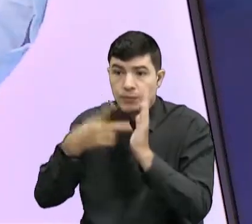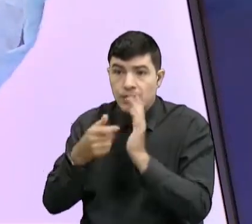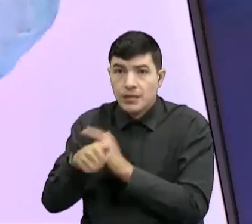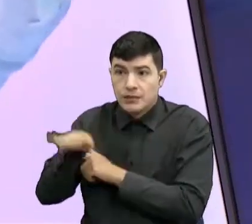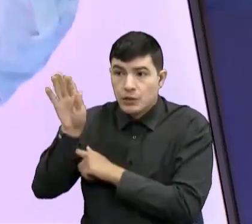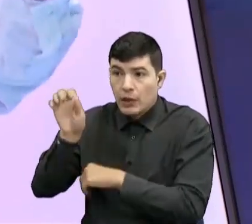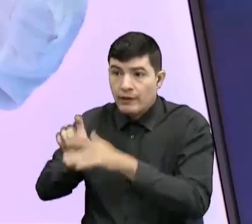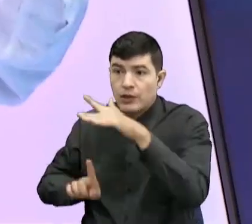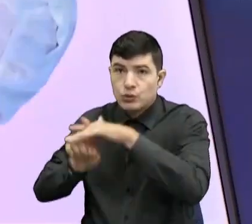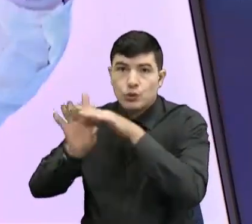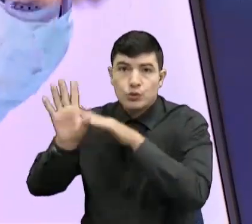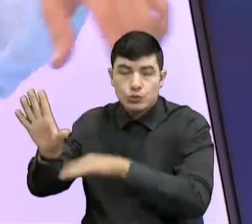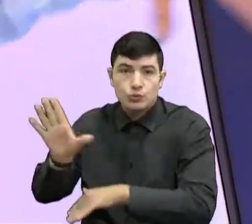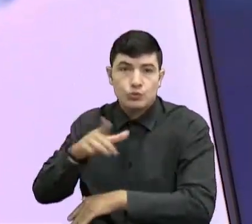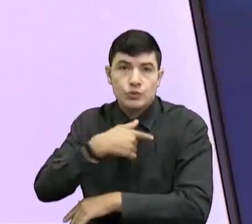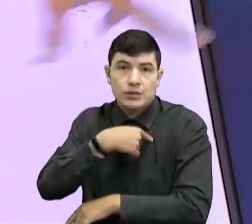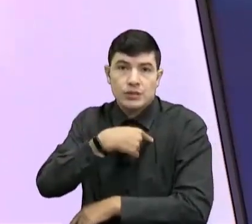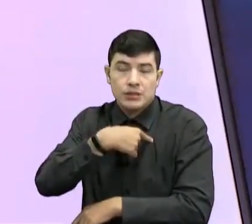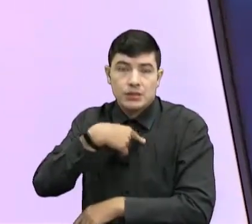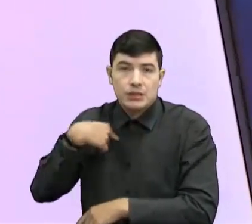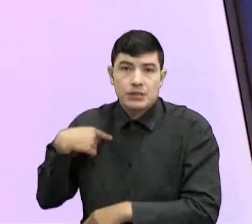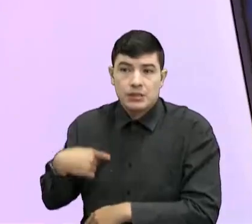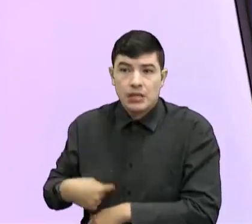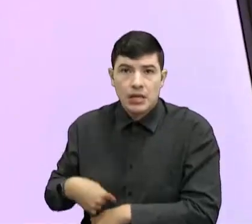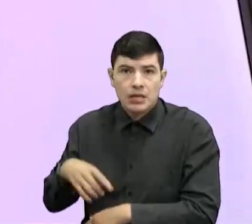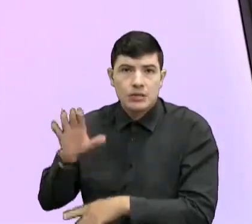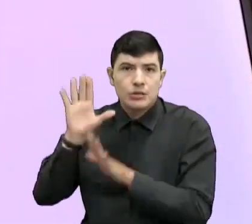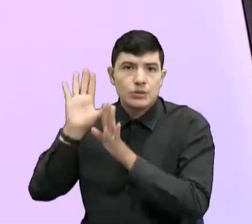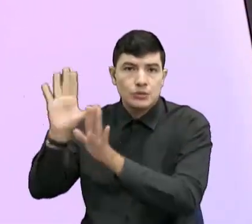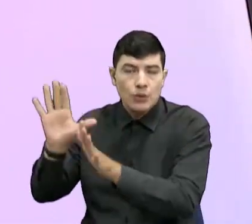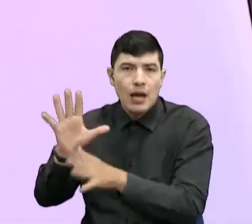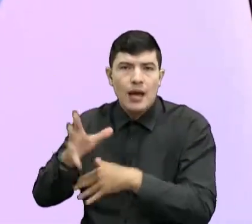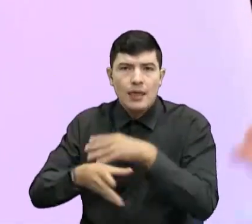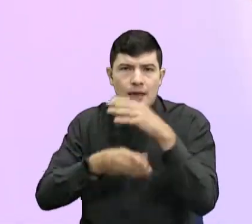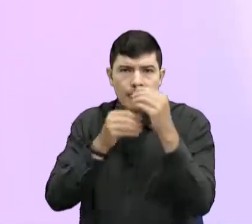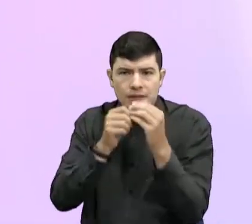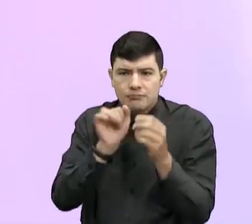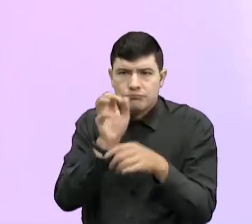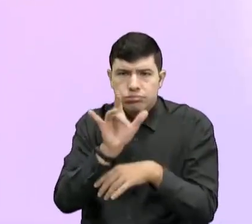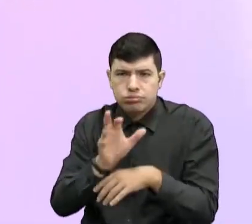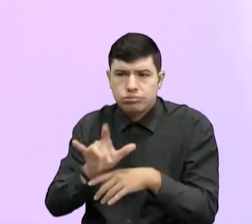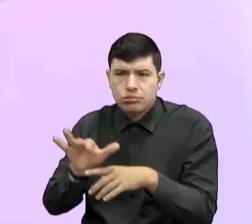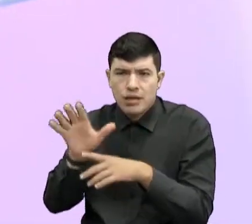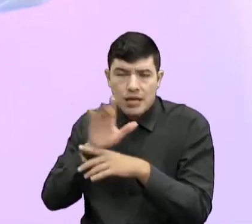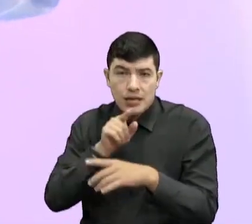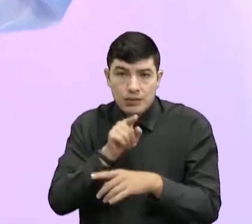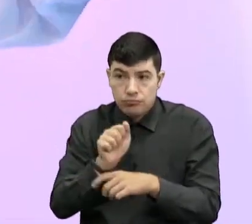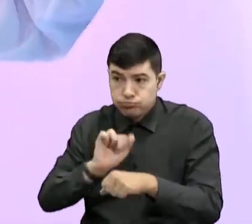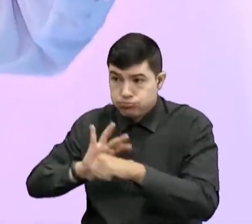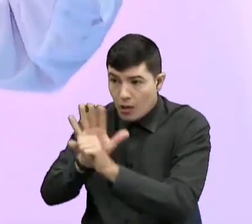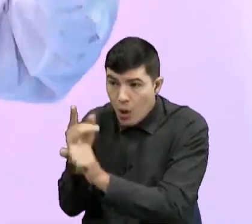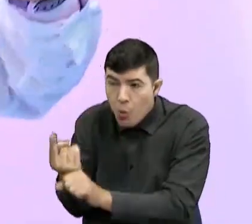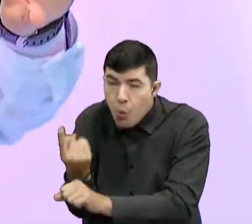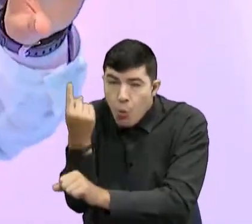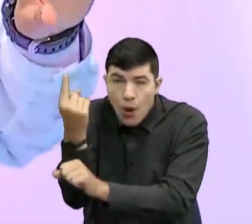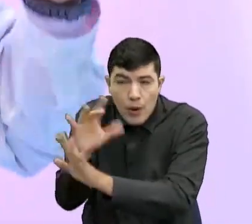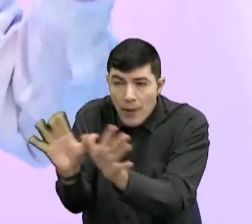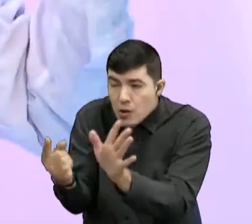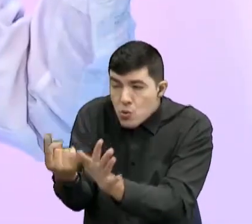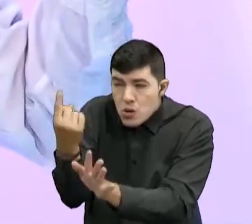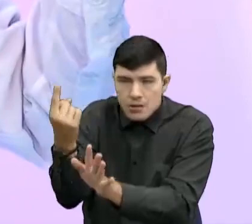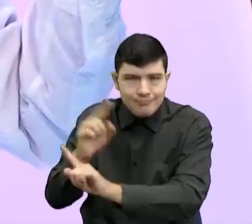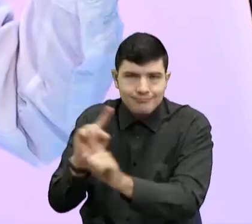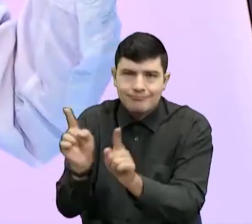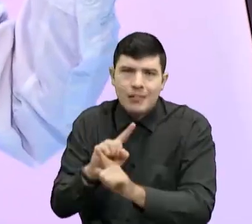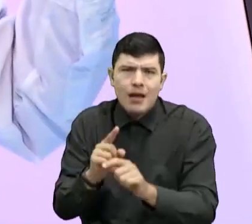no es solamente eso. El coronavirus es una serie, una familia de virus que ha existido. Lo que pasa es que dio un poquito más fuerte